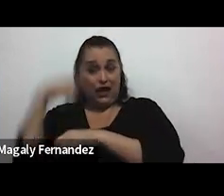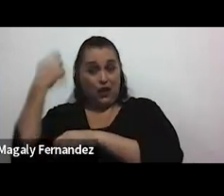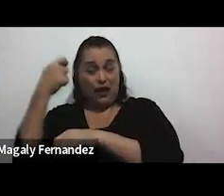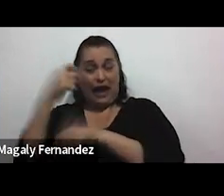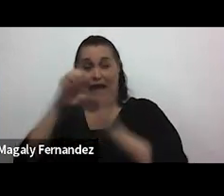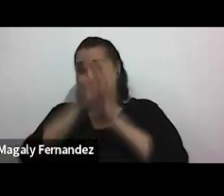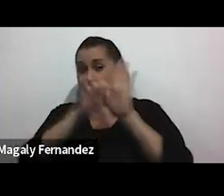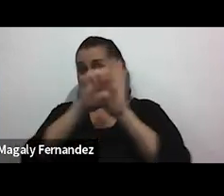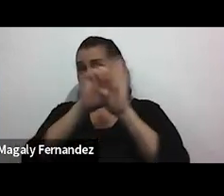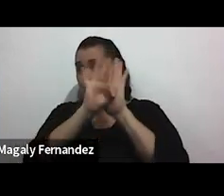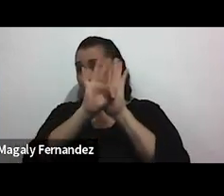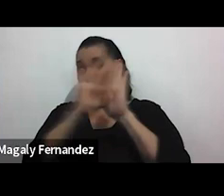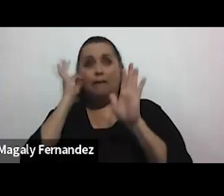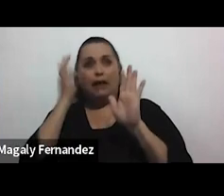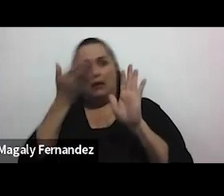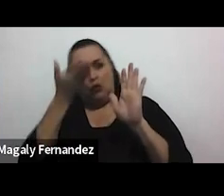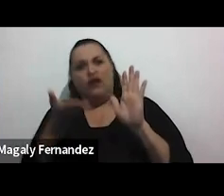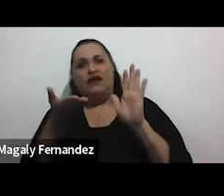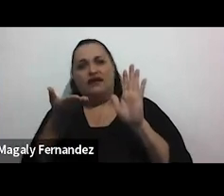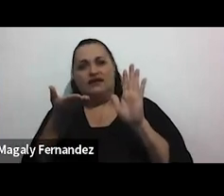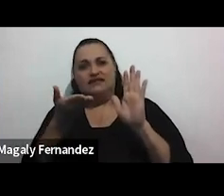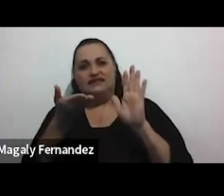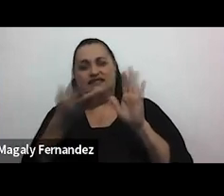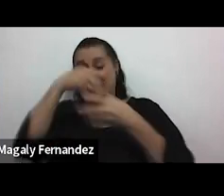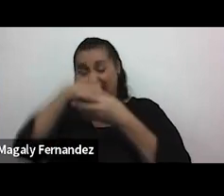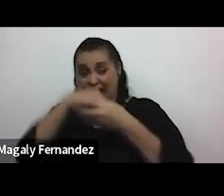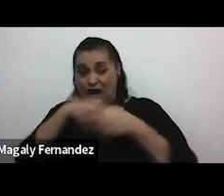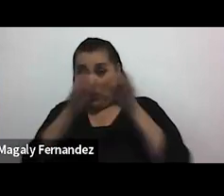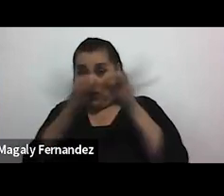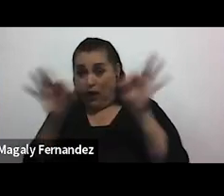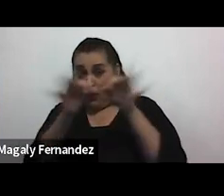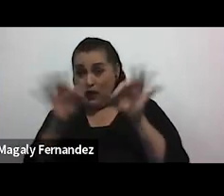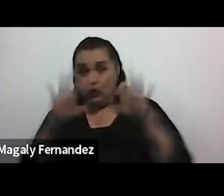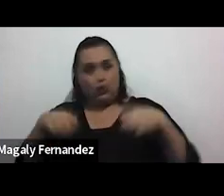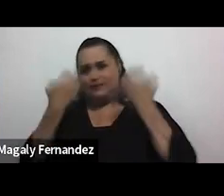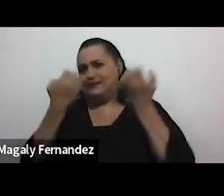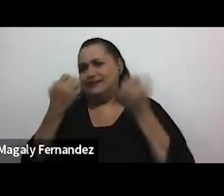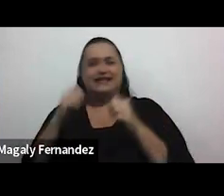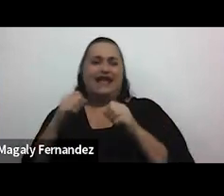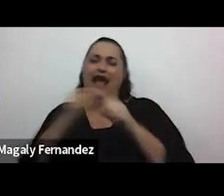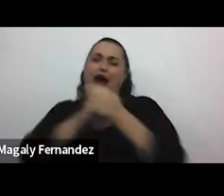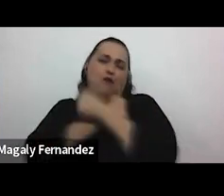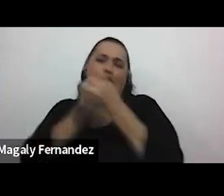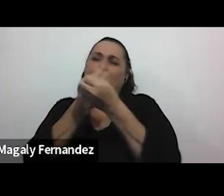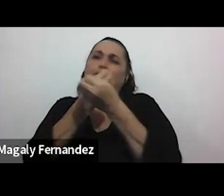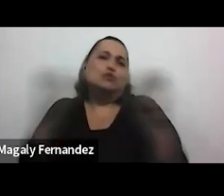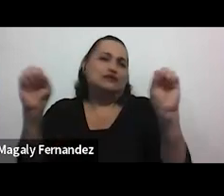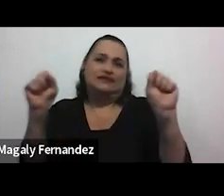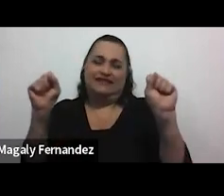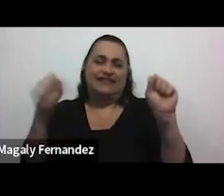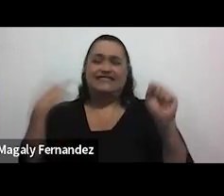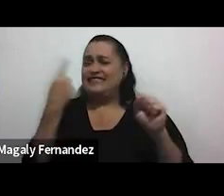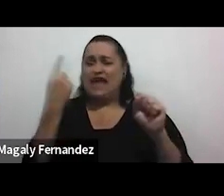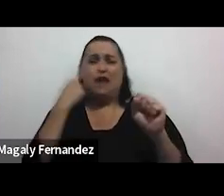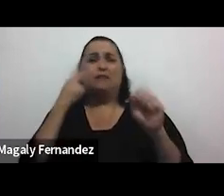dirigida a nosotras que en el argumento no exista el amor. Prácticamente imposible. Lo impregna absolutamente todo.